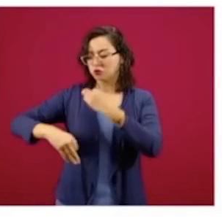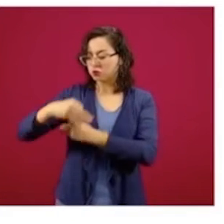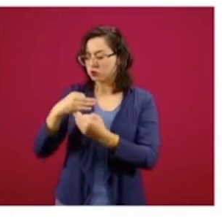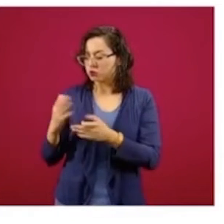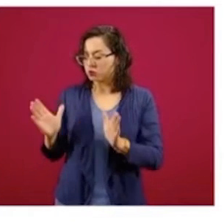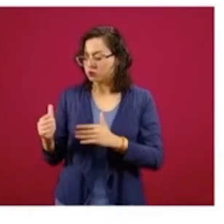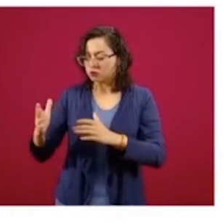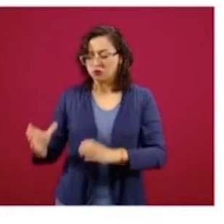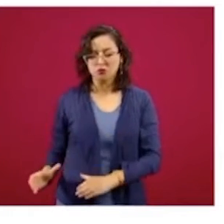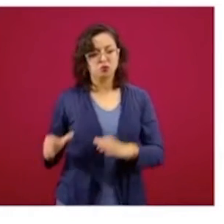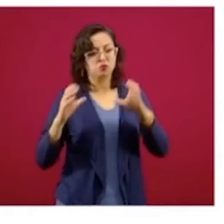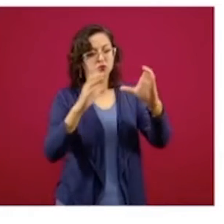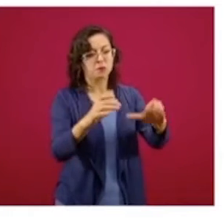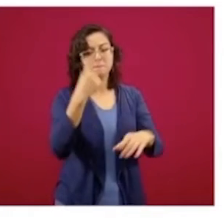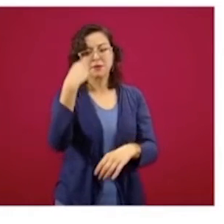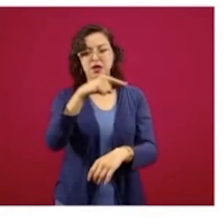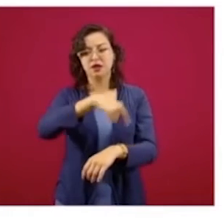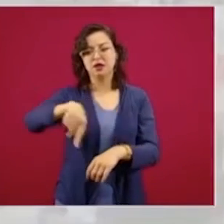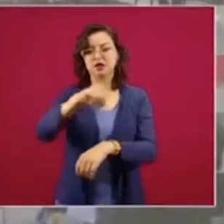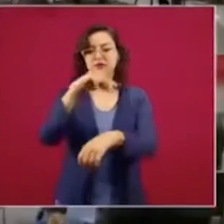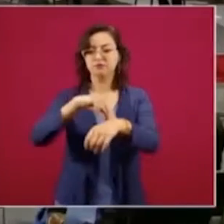al personal de salud.